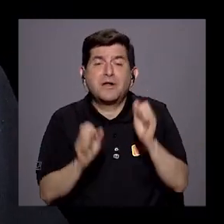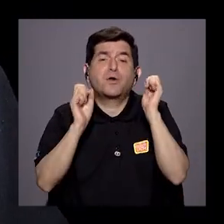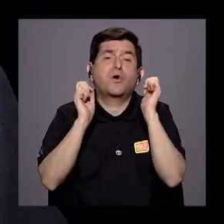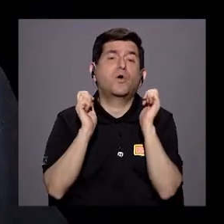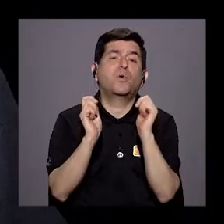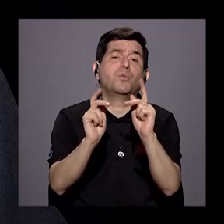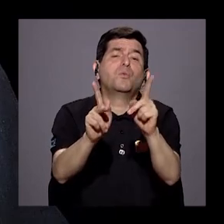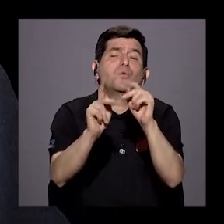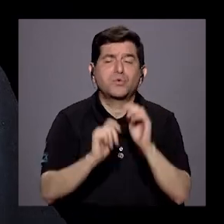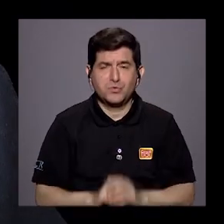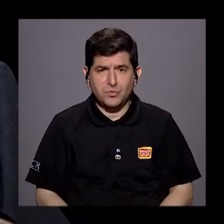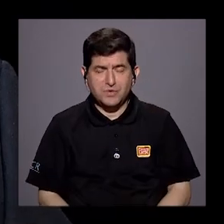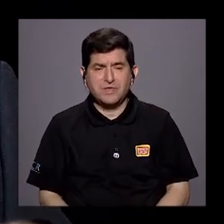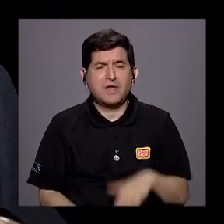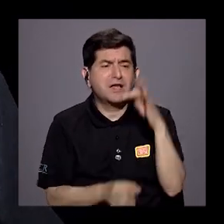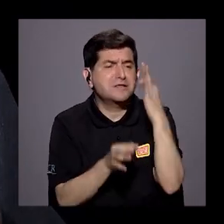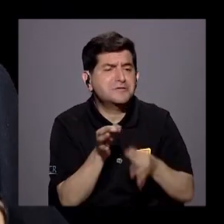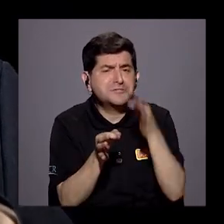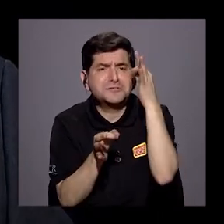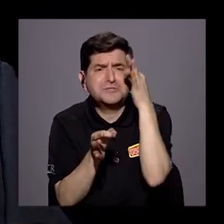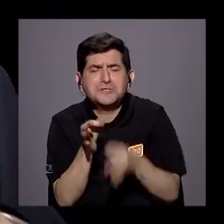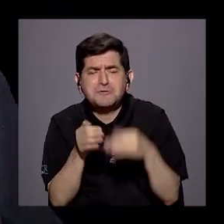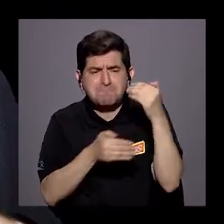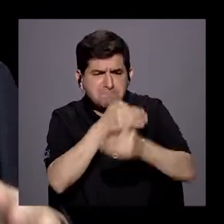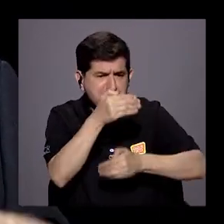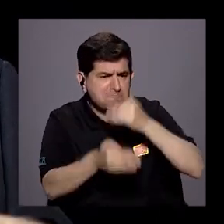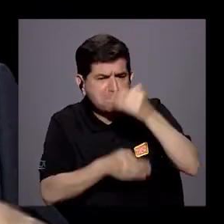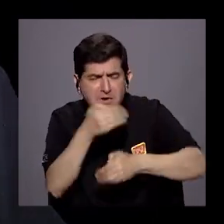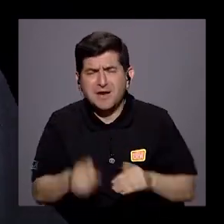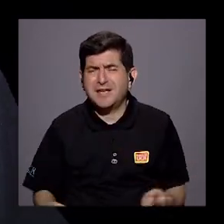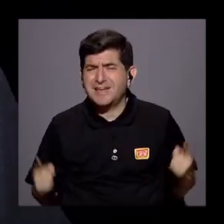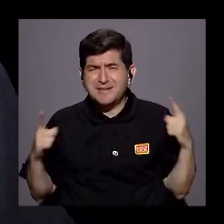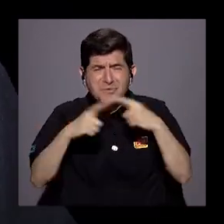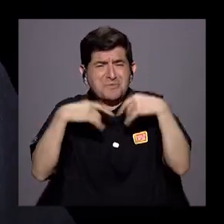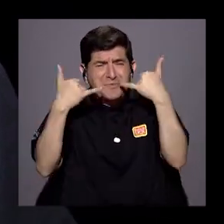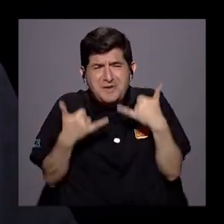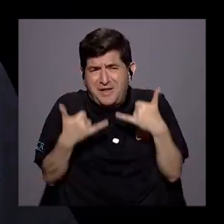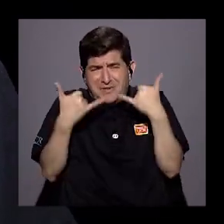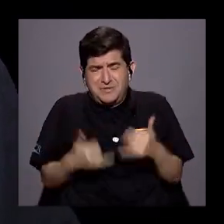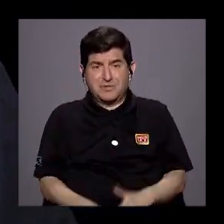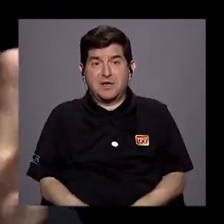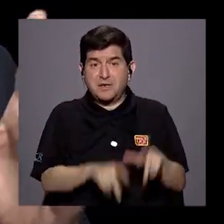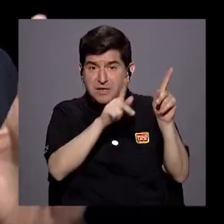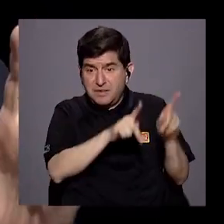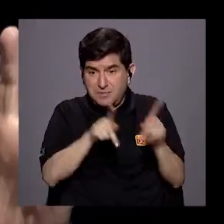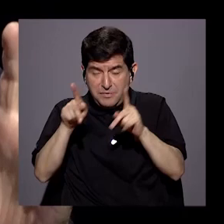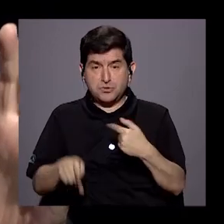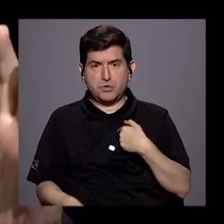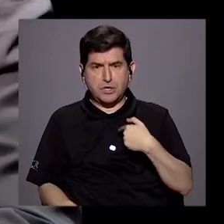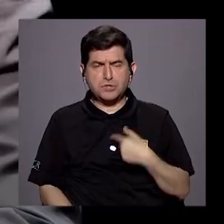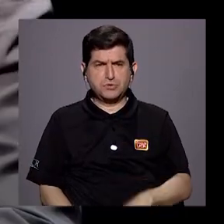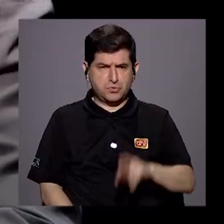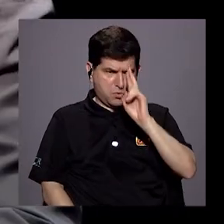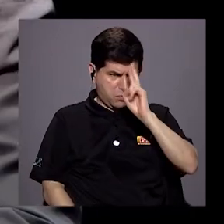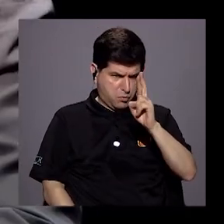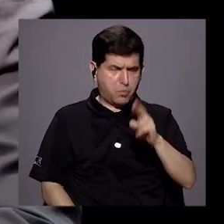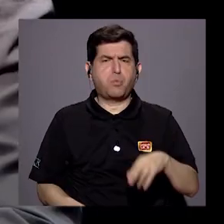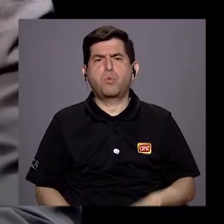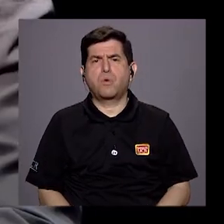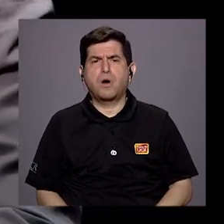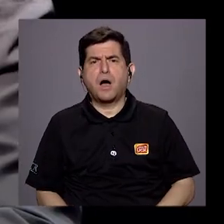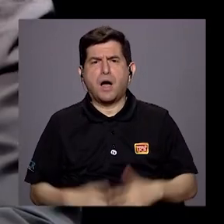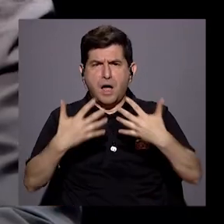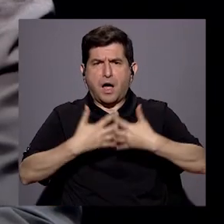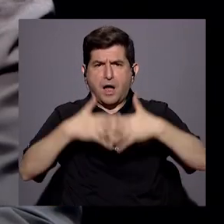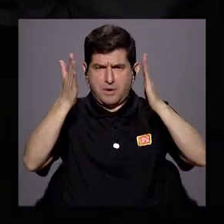de ir simplificando los trámites tan complicados que hay. Aquí la gente, yo admiro a los empresarios, les voy a decir. Yo